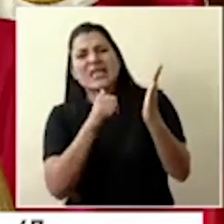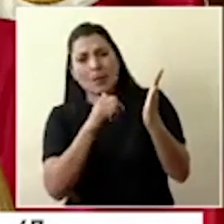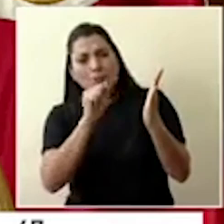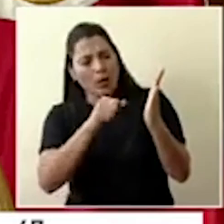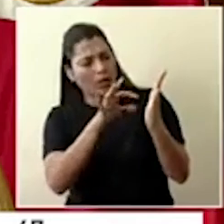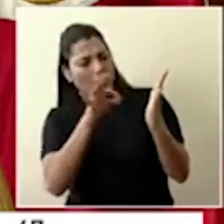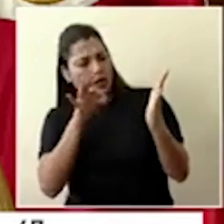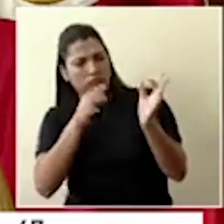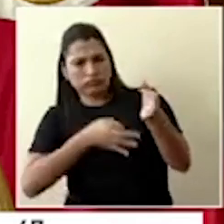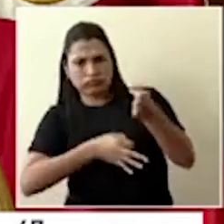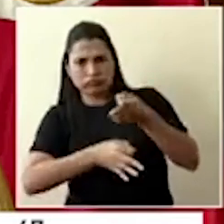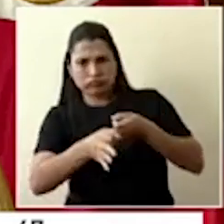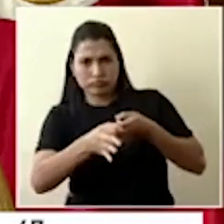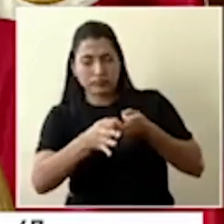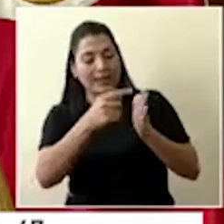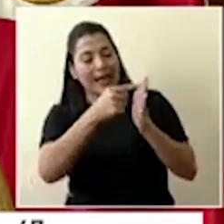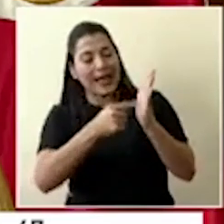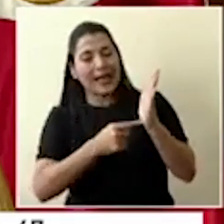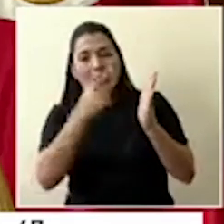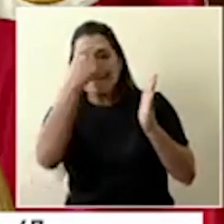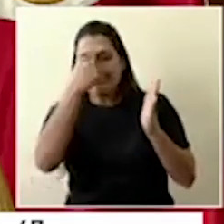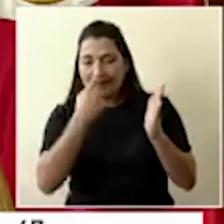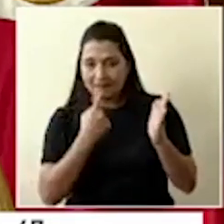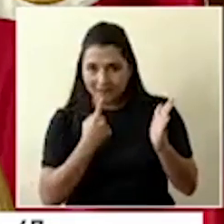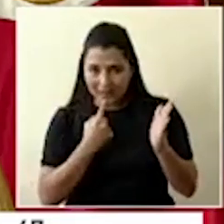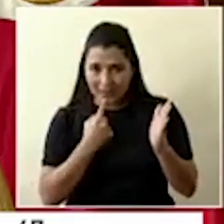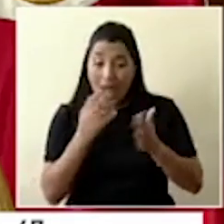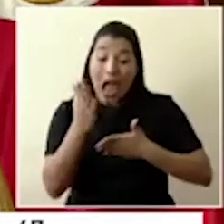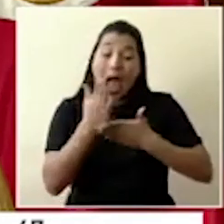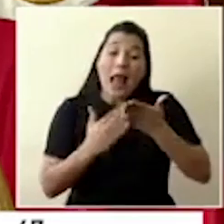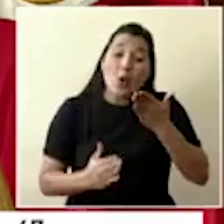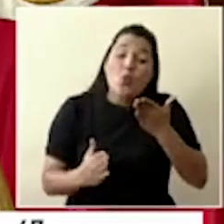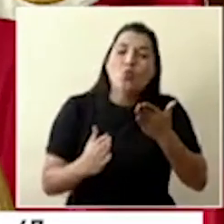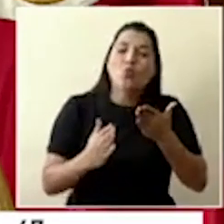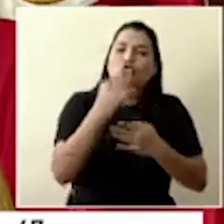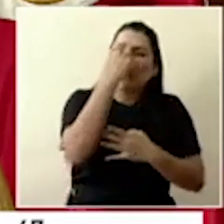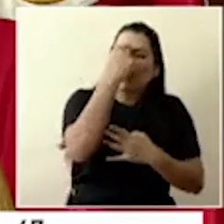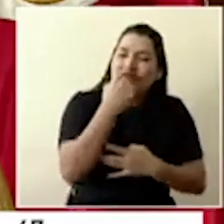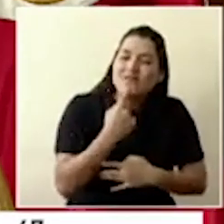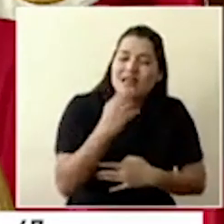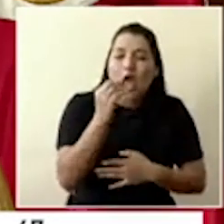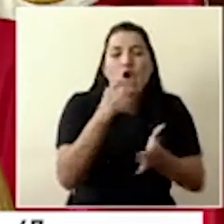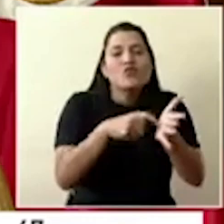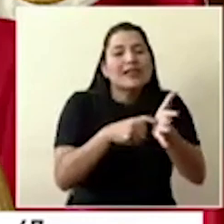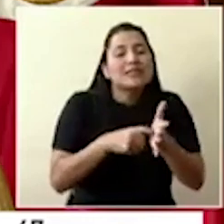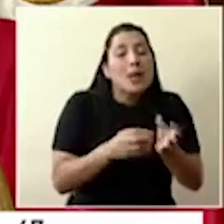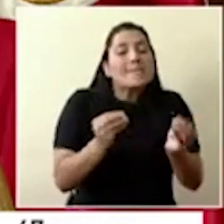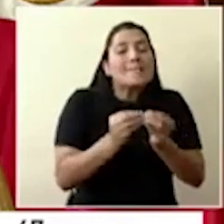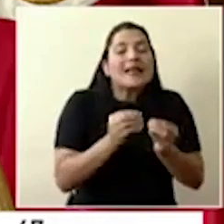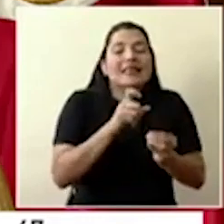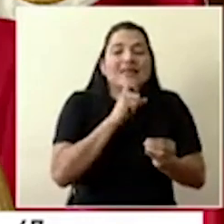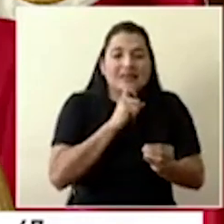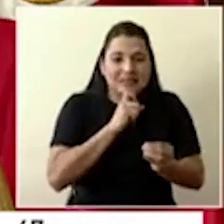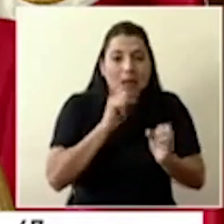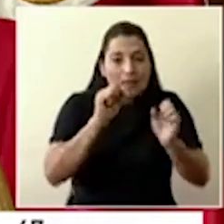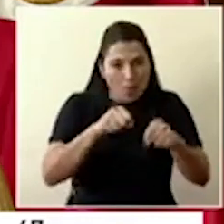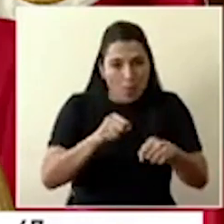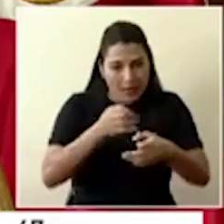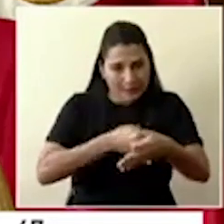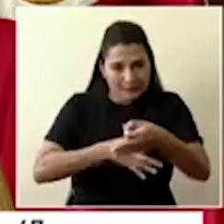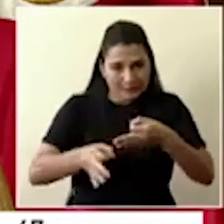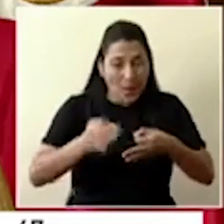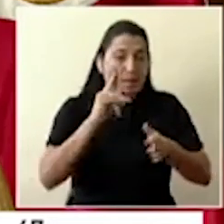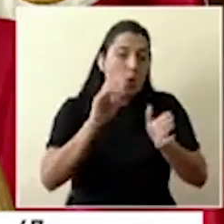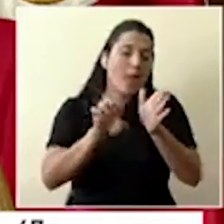Obviamente, hay unos perfiles que son mucho más difíciles de sustituir que otros. El de los médicos especialistas es uno de ellos, o sea,